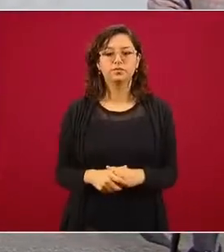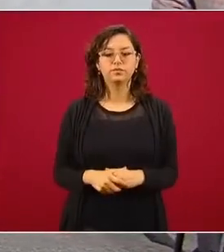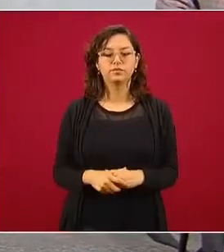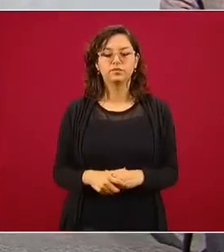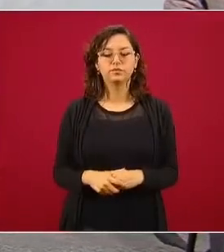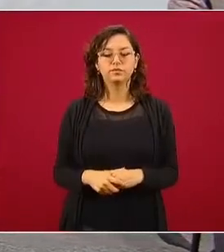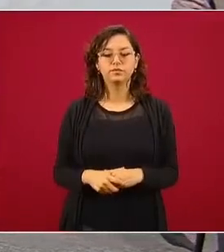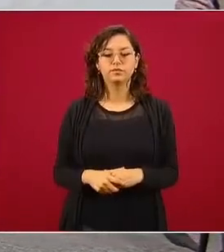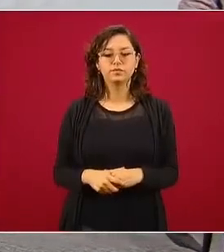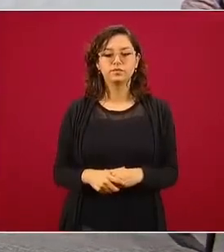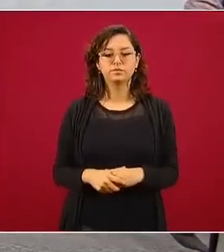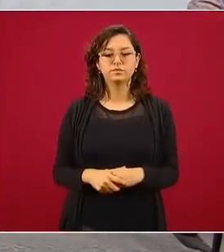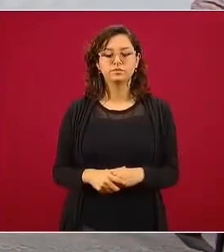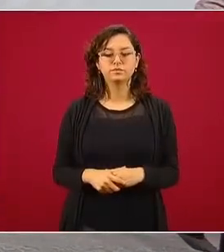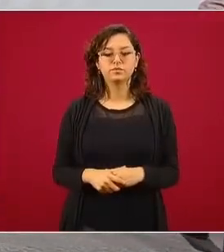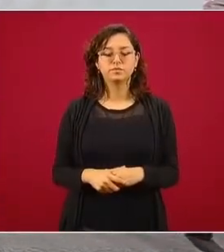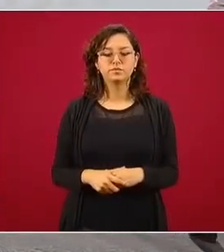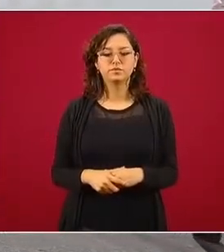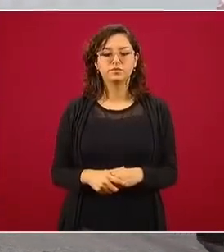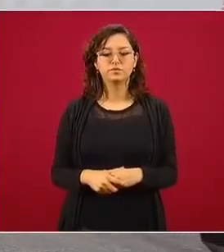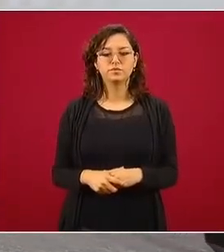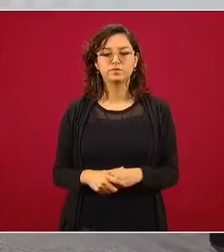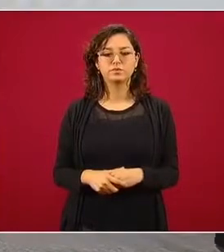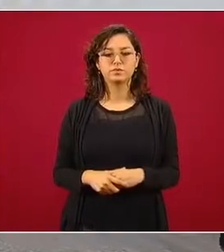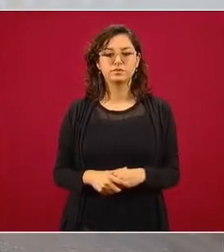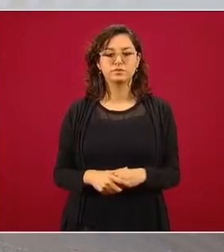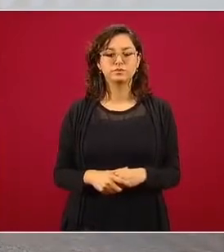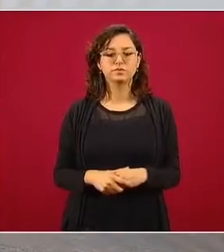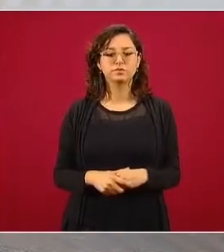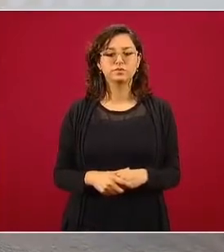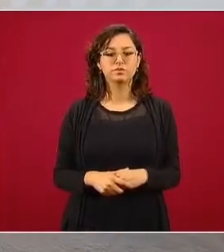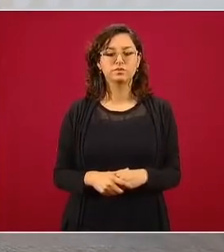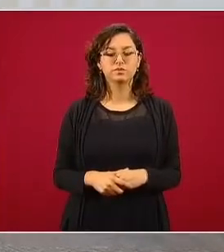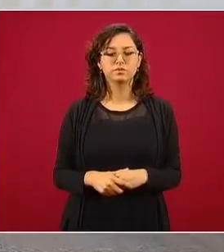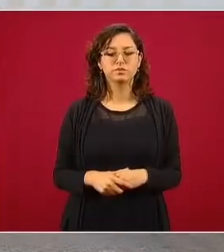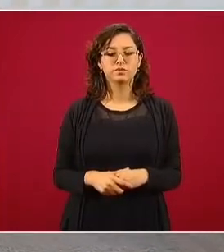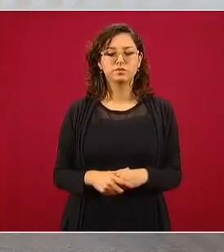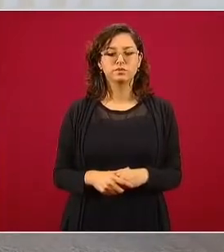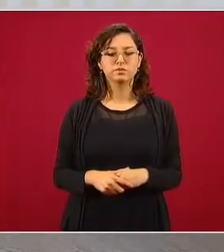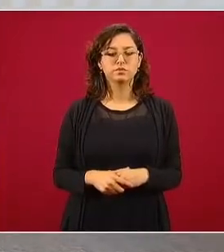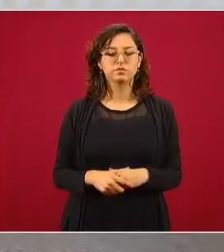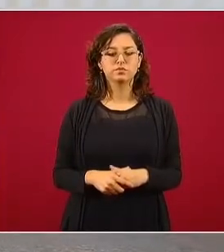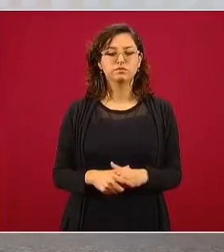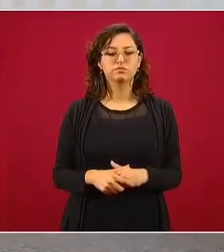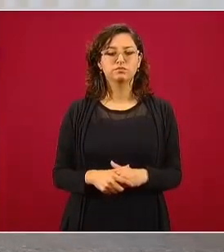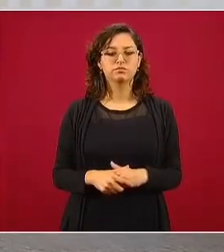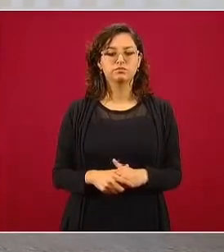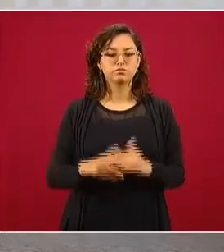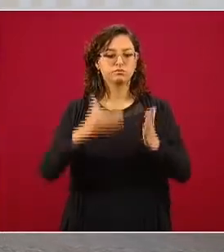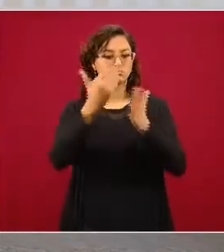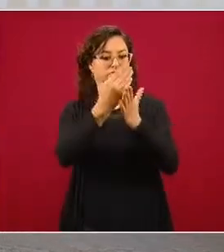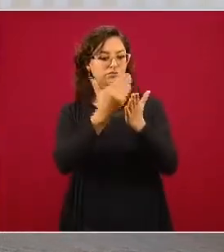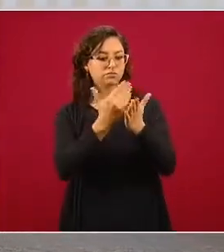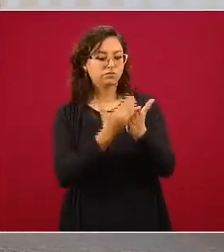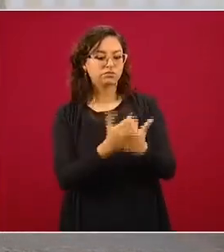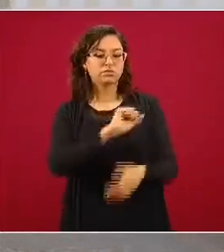si se están cumpliendo los protocolos de salud,